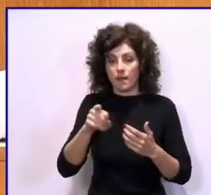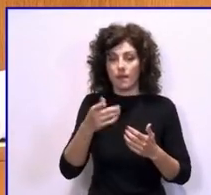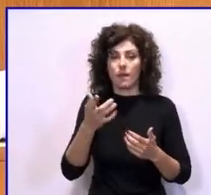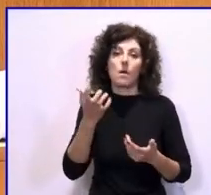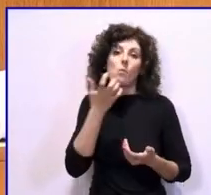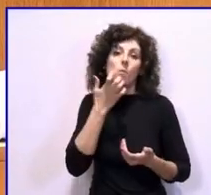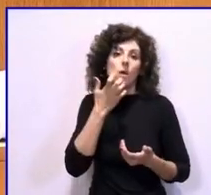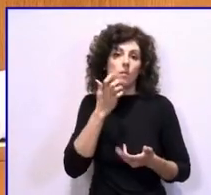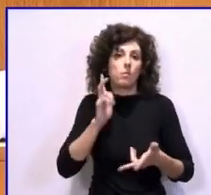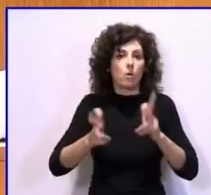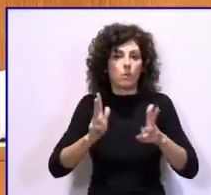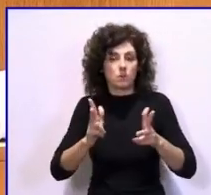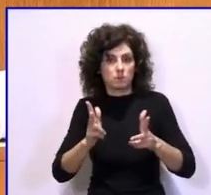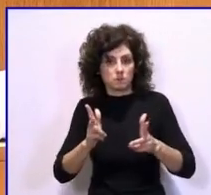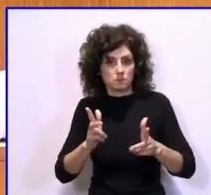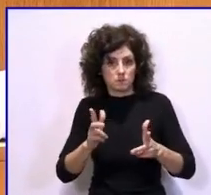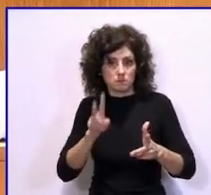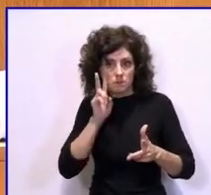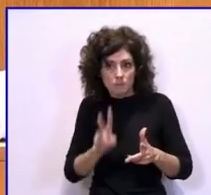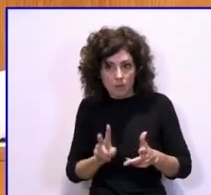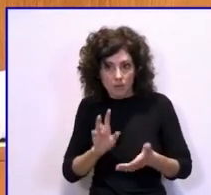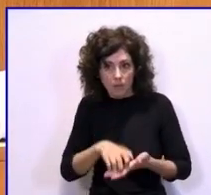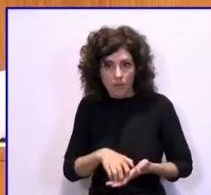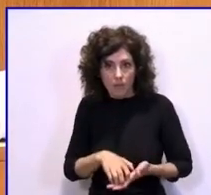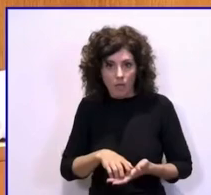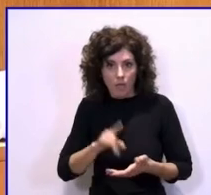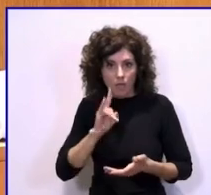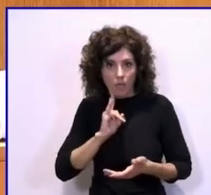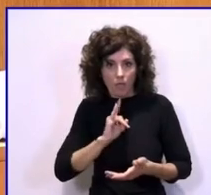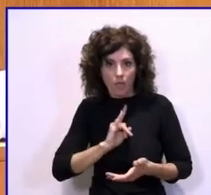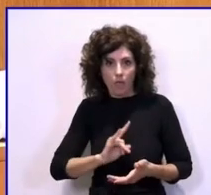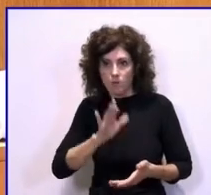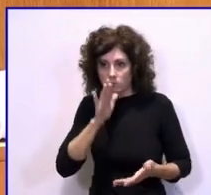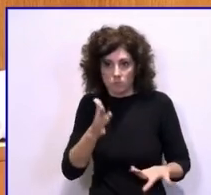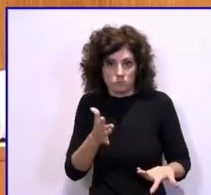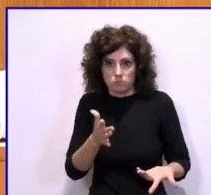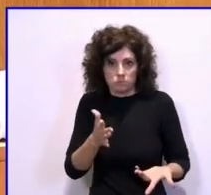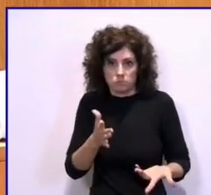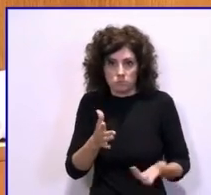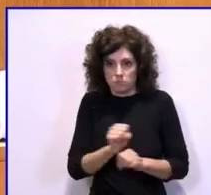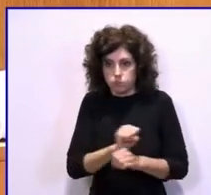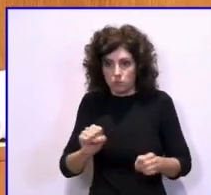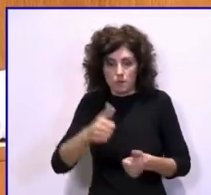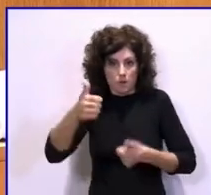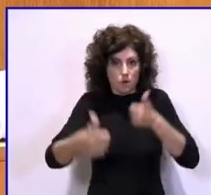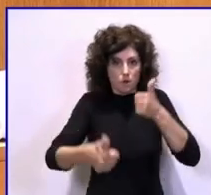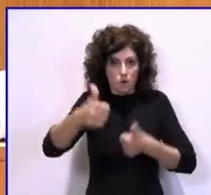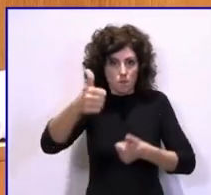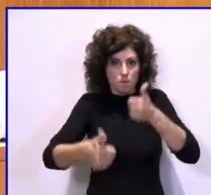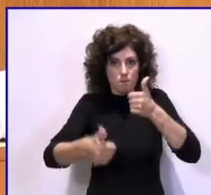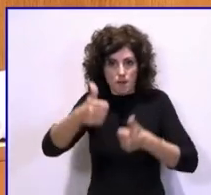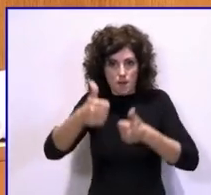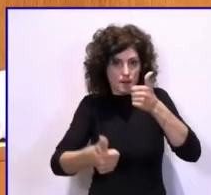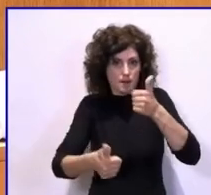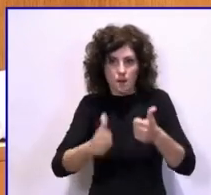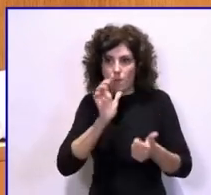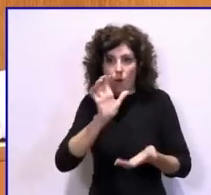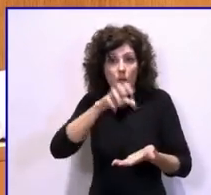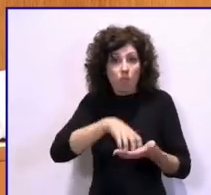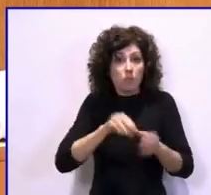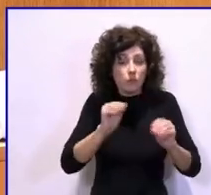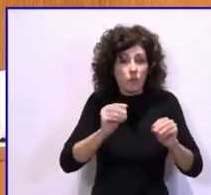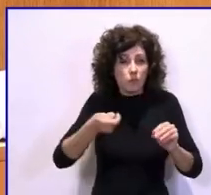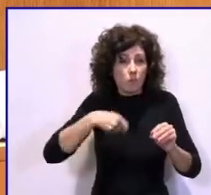de Euskadi, la verdad es que se nos cae el alma a los pies comparando la situación de los centros de formación